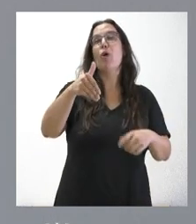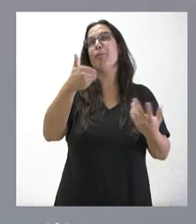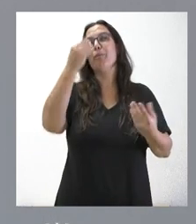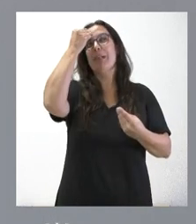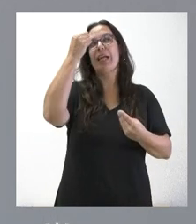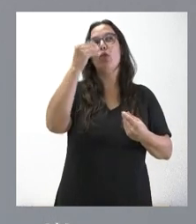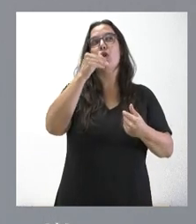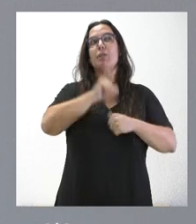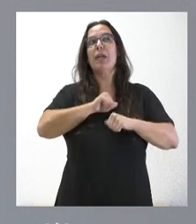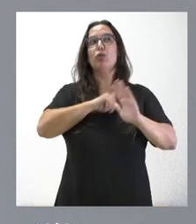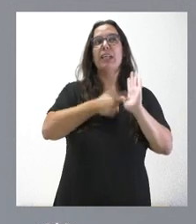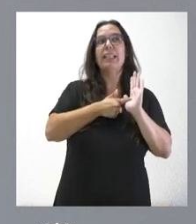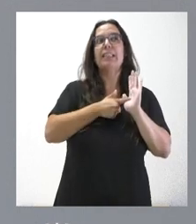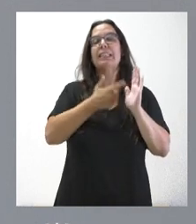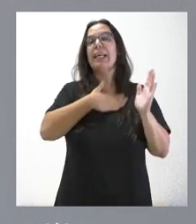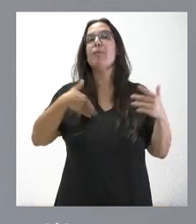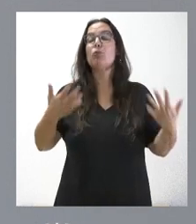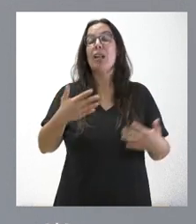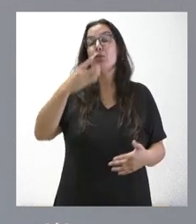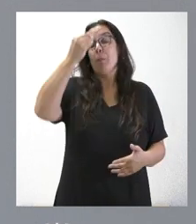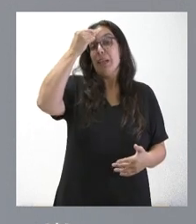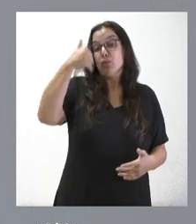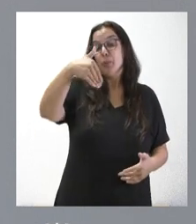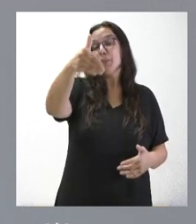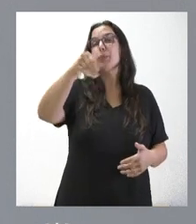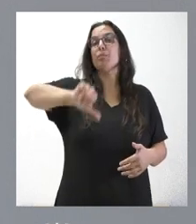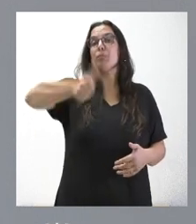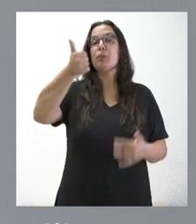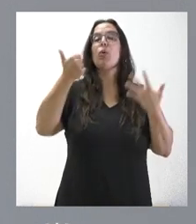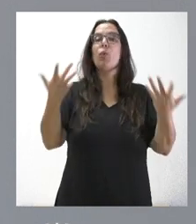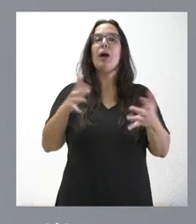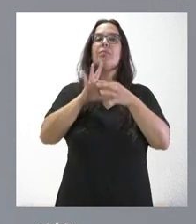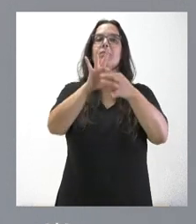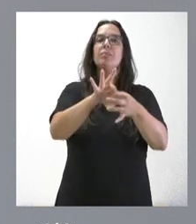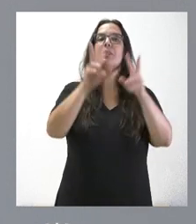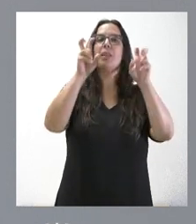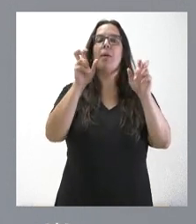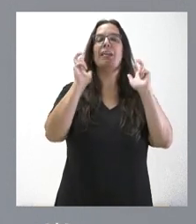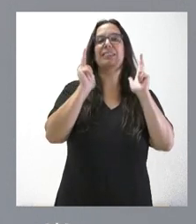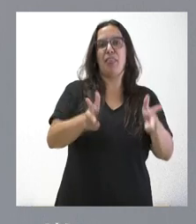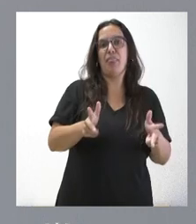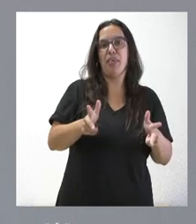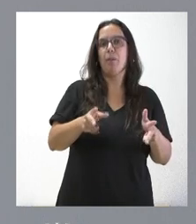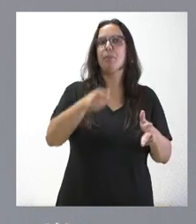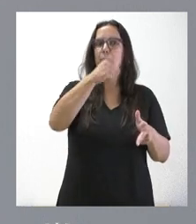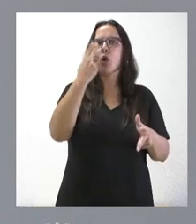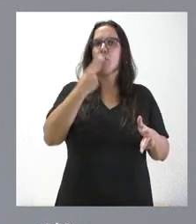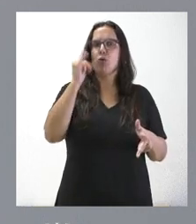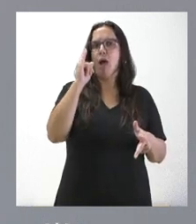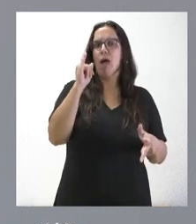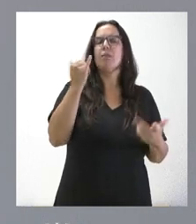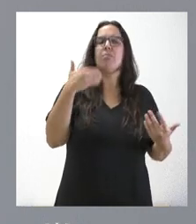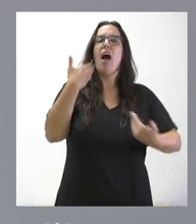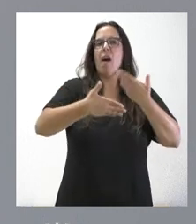seguramente aprobaremos en las próximas semanas es la que tiene que ver con el ámbito de la residencia. Será un compromiso que teníamos y va